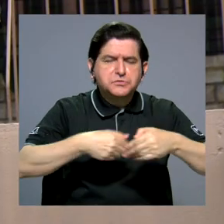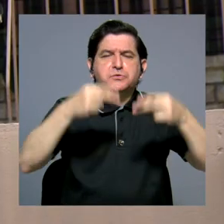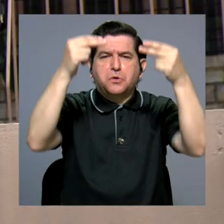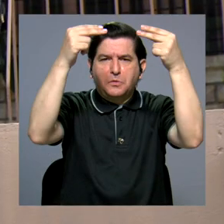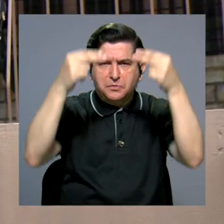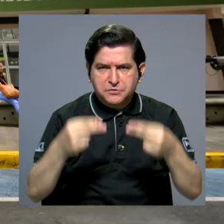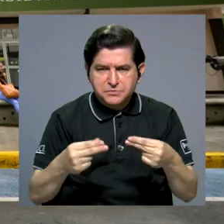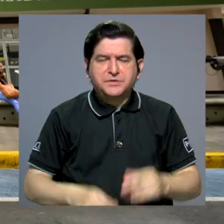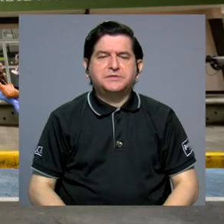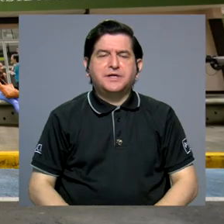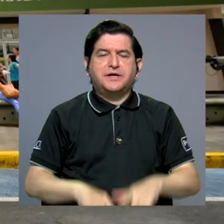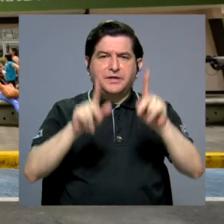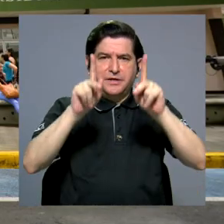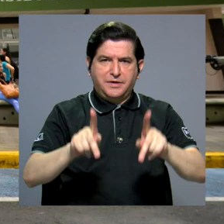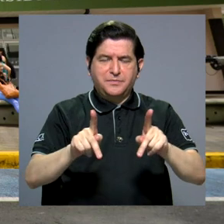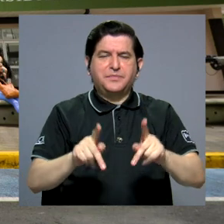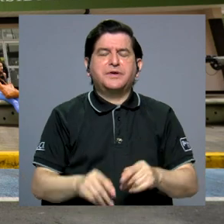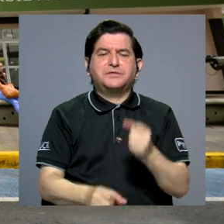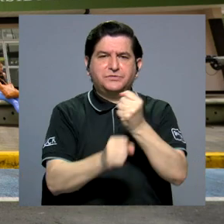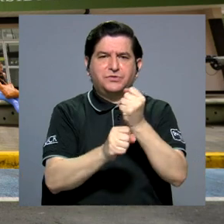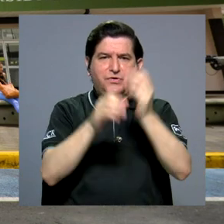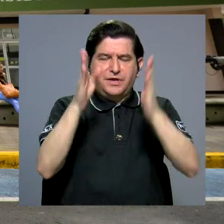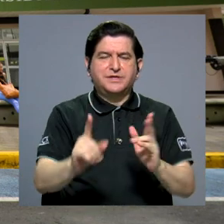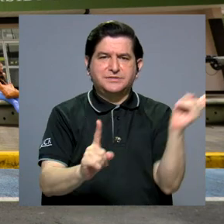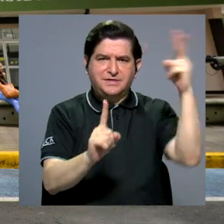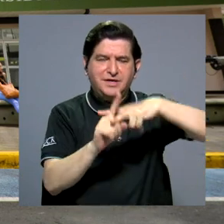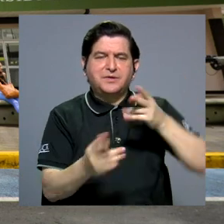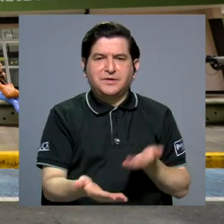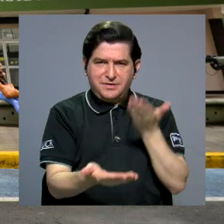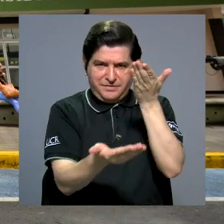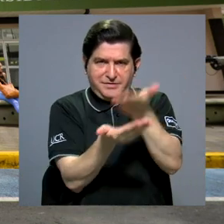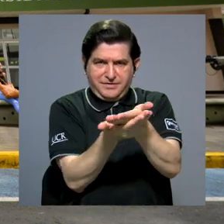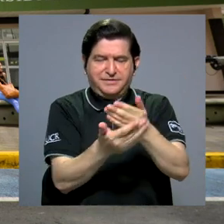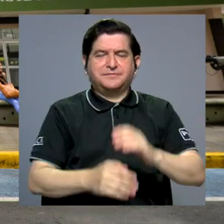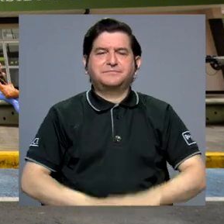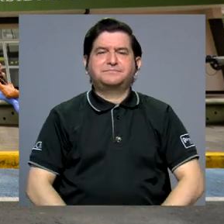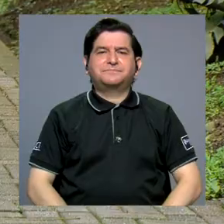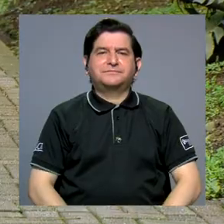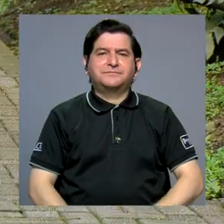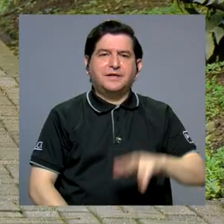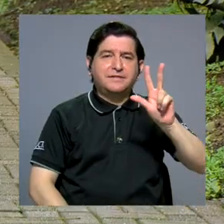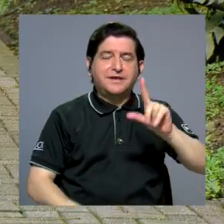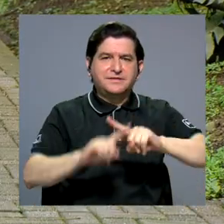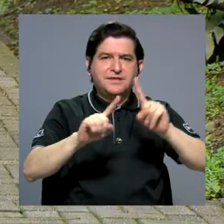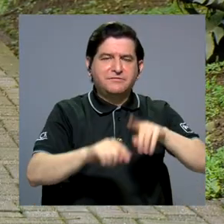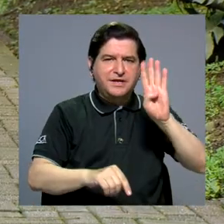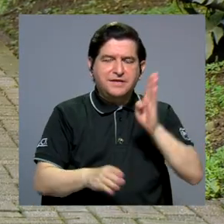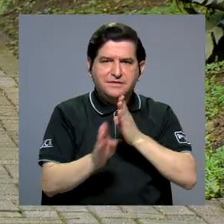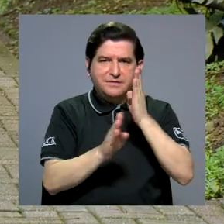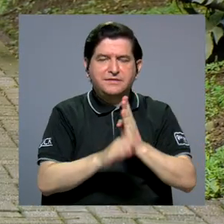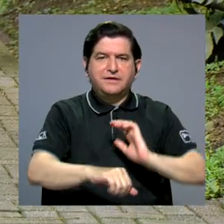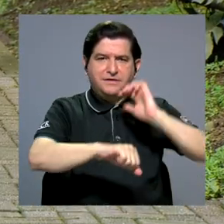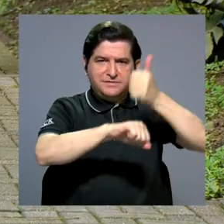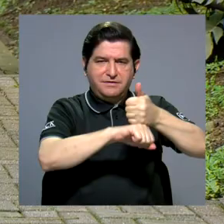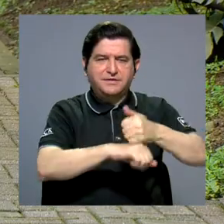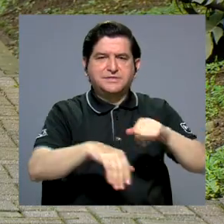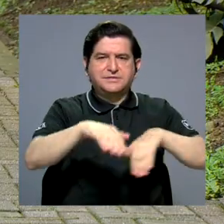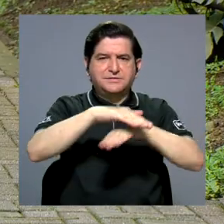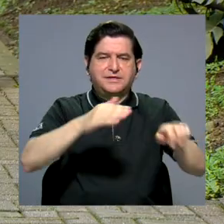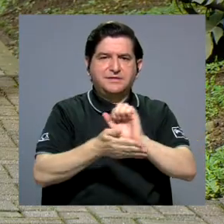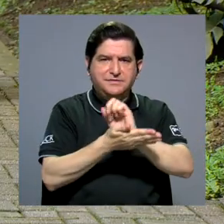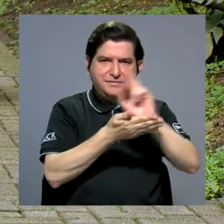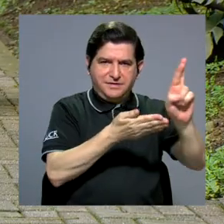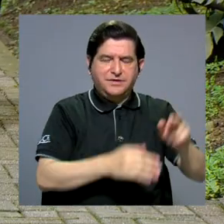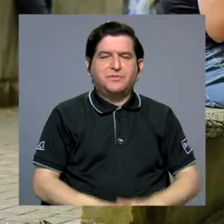presupuesto, el personal idóneo para implementar esa oferta, entre otros elementos. Tres de las cuatro carreras se implementarán en la sede de